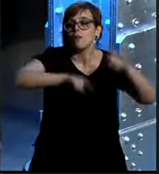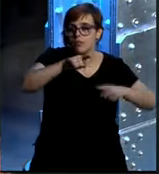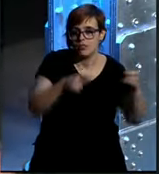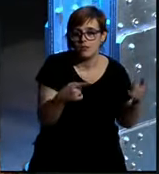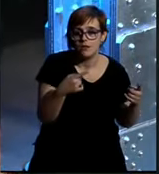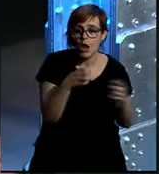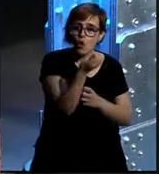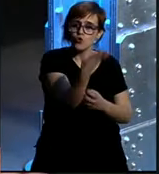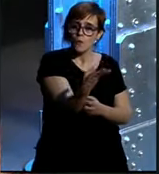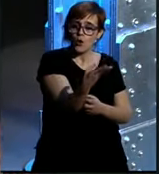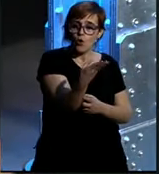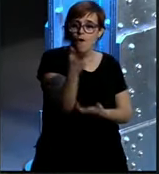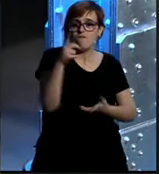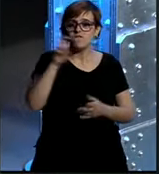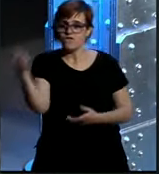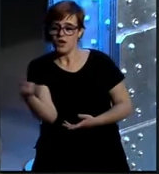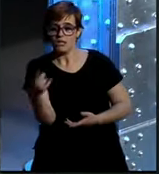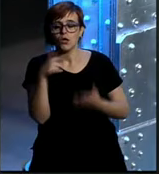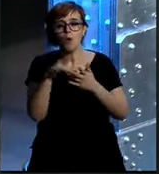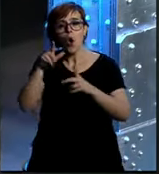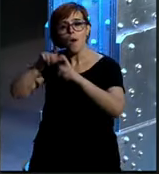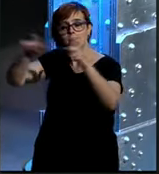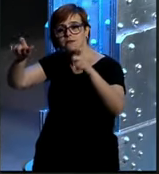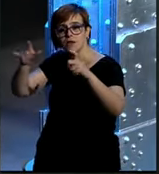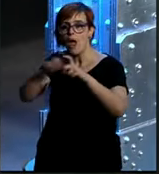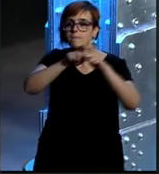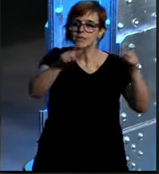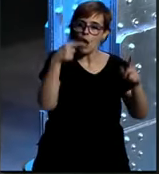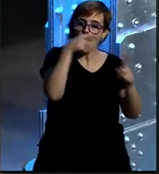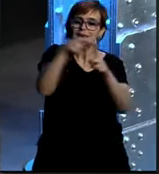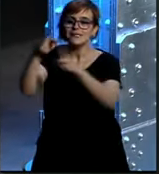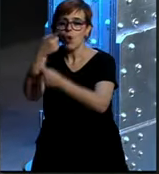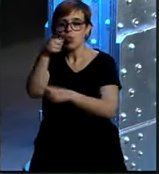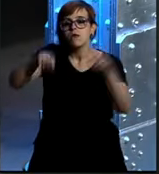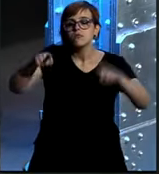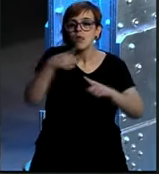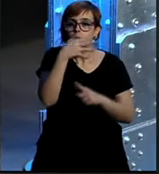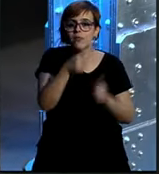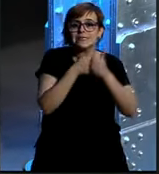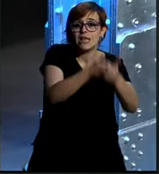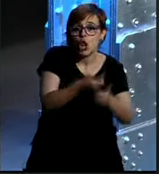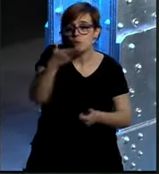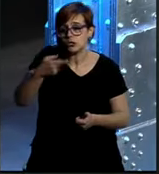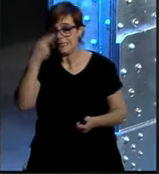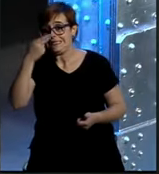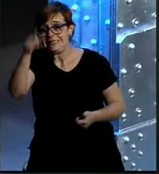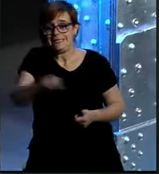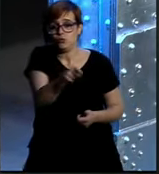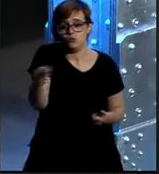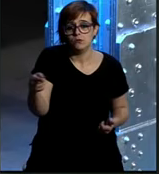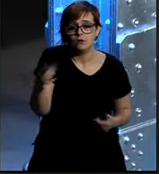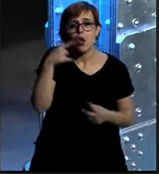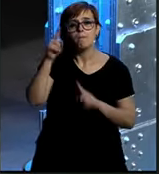tiene una influencia distinta a la que tiene en otro tipo de sectores o que en primer lugar habría que analizar en qué entorno te estás moviendo y en función de eso determinar